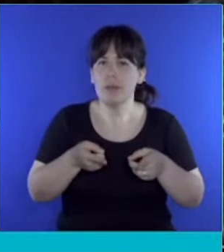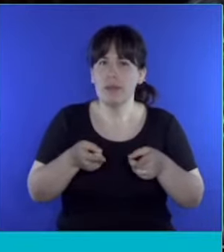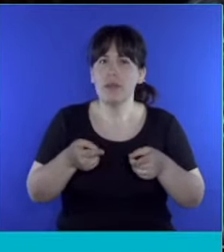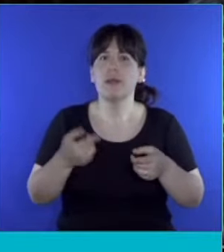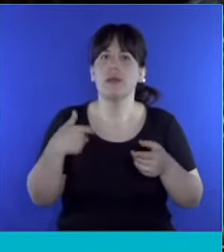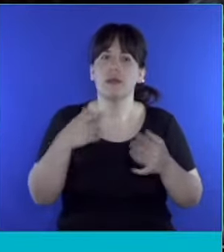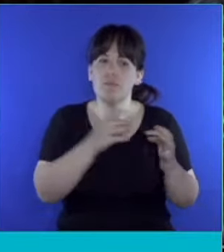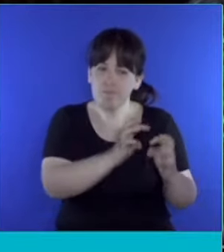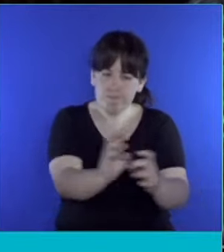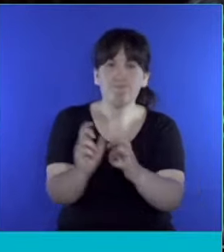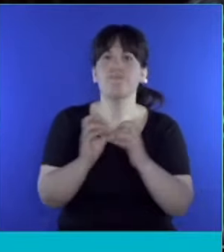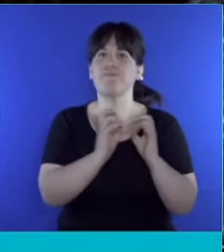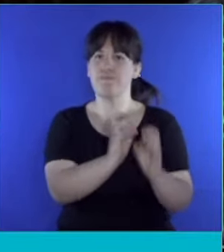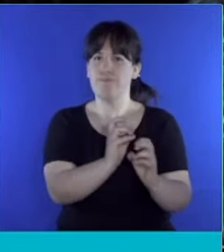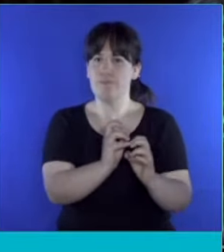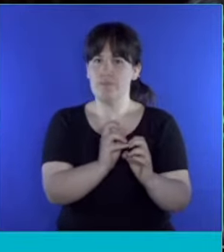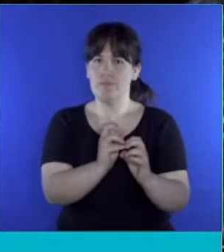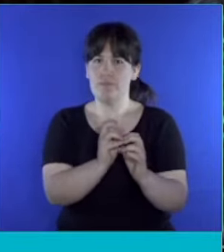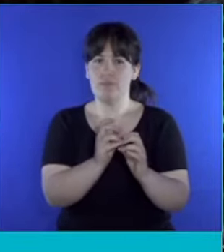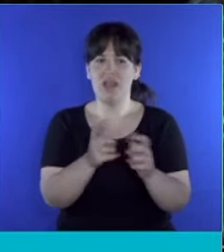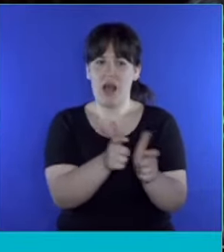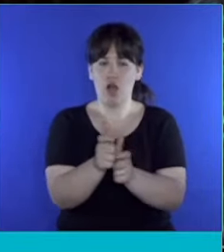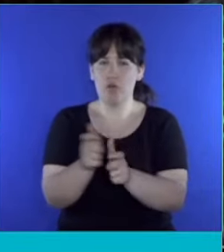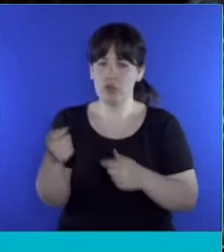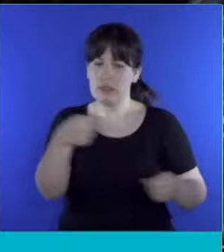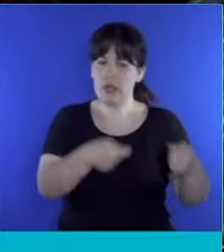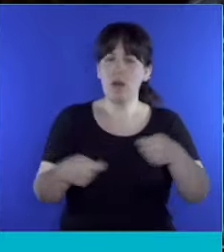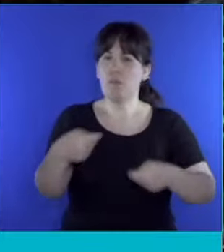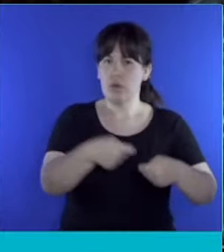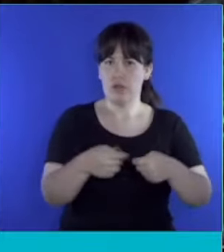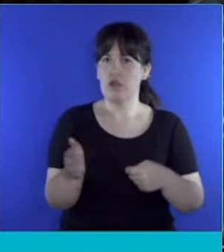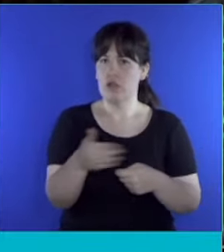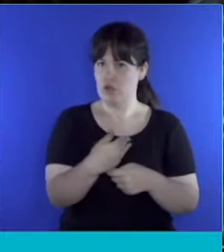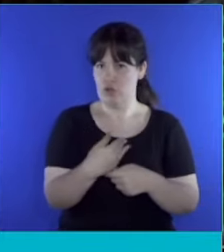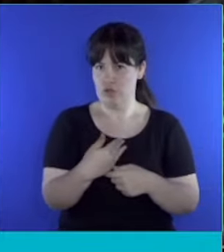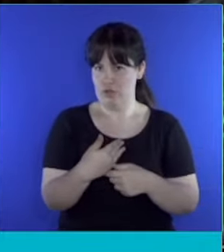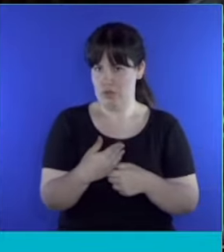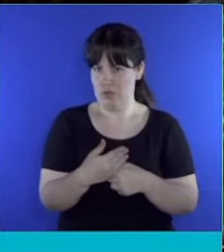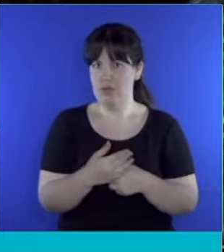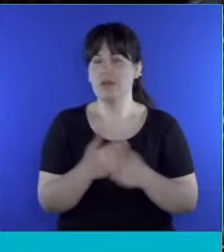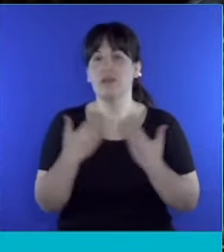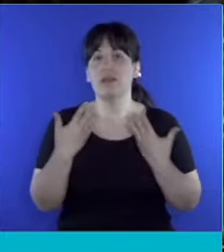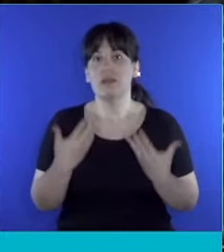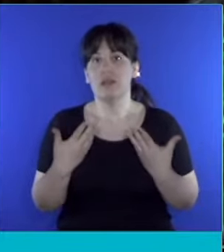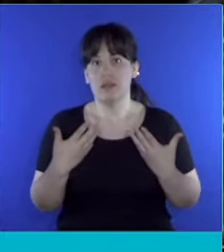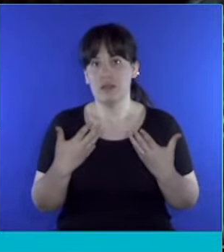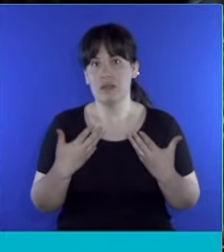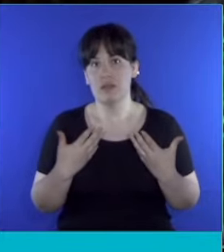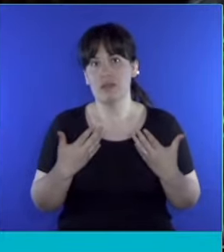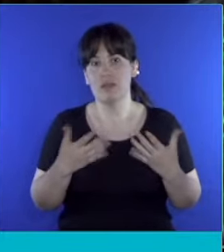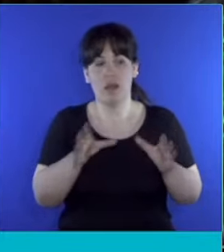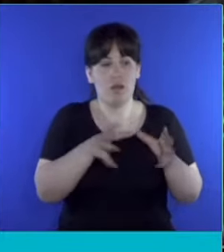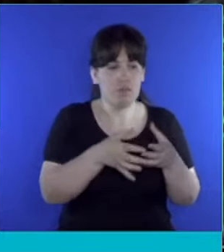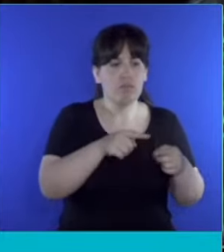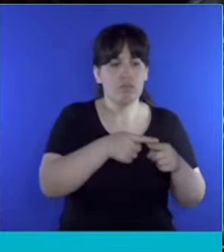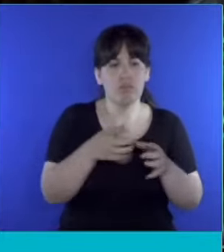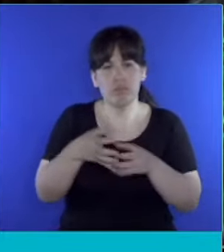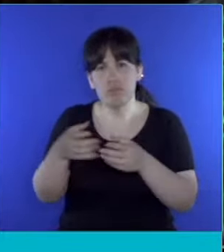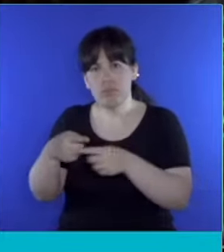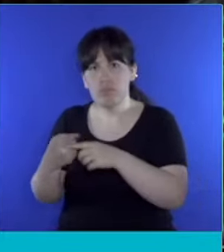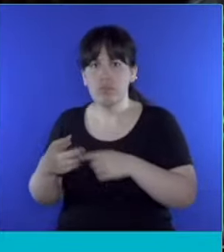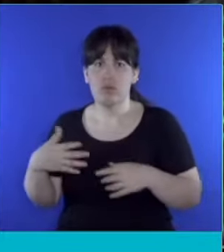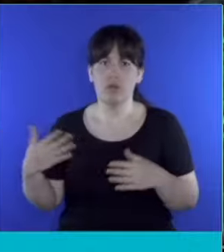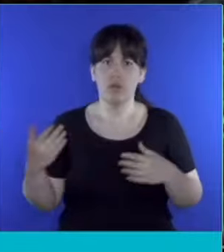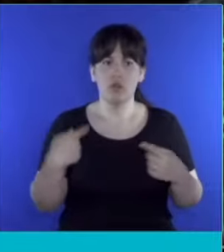traídos a tratamiento en las comisiones y que los distintos bloques de la oposición